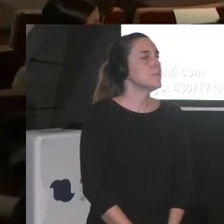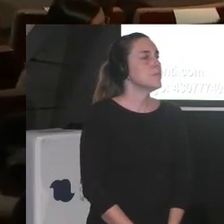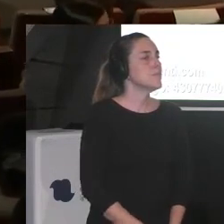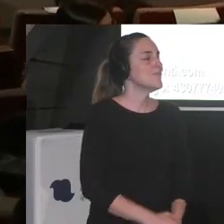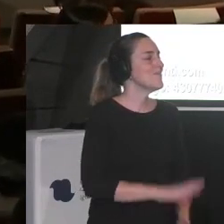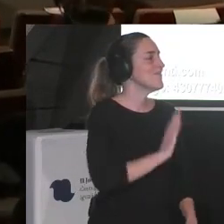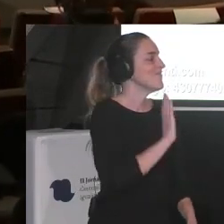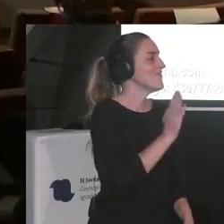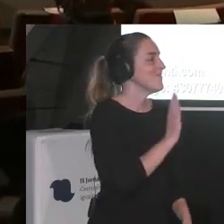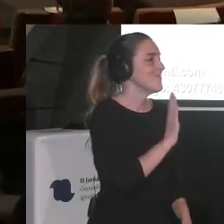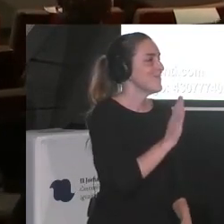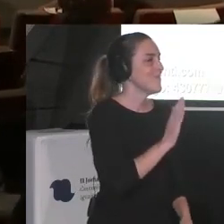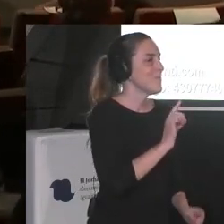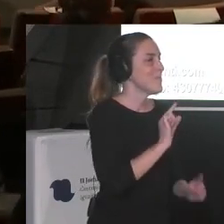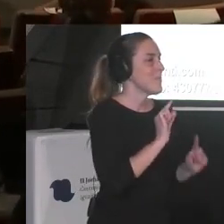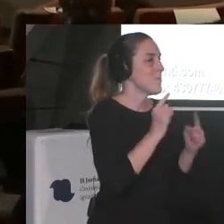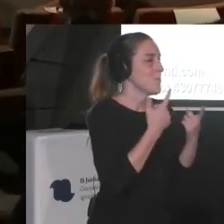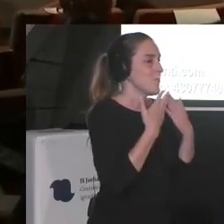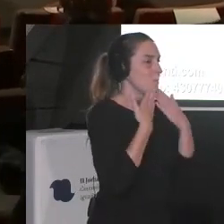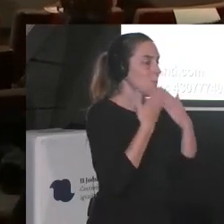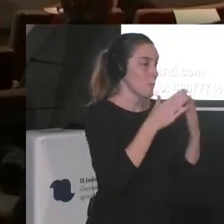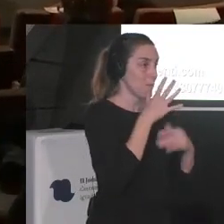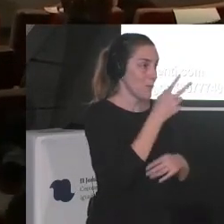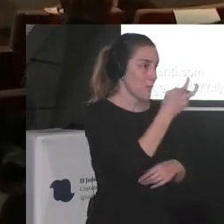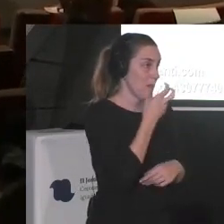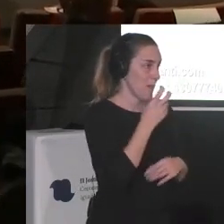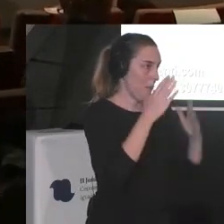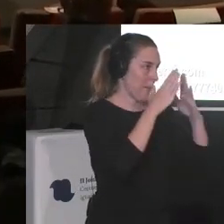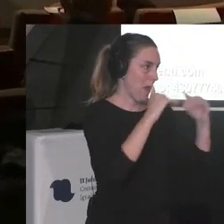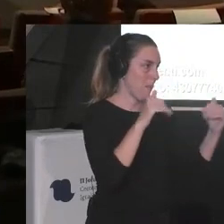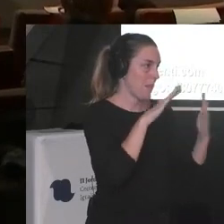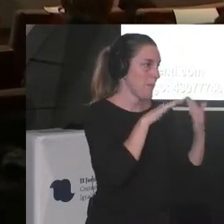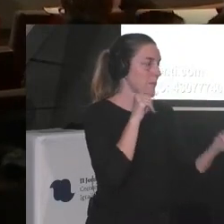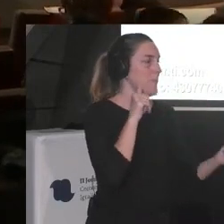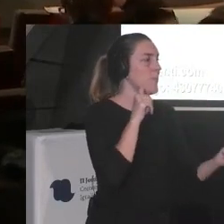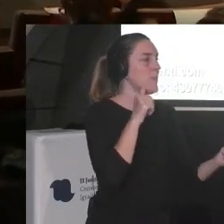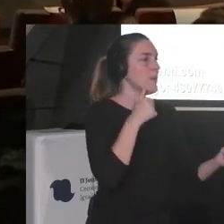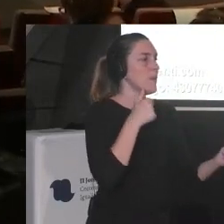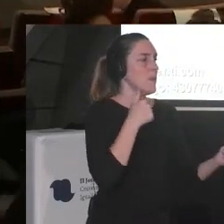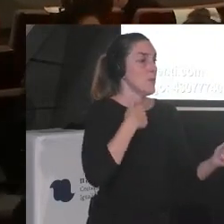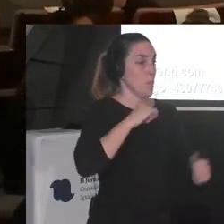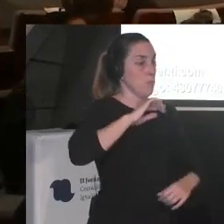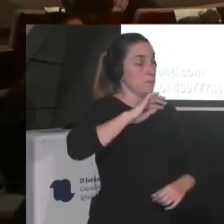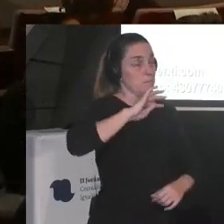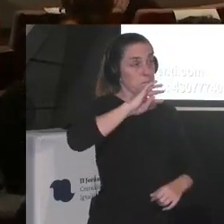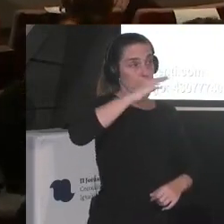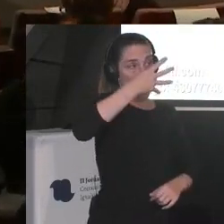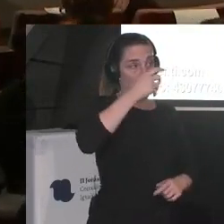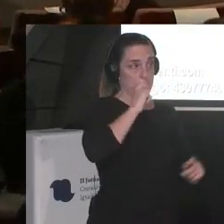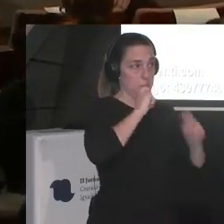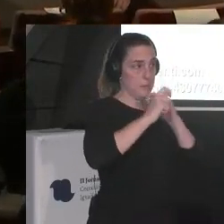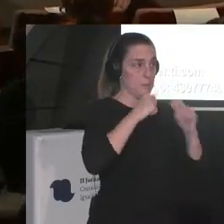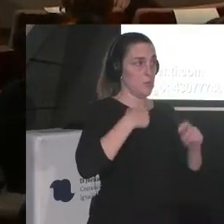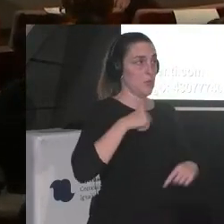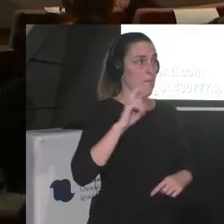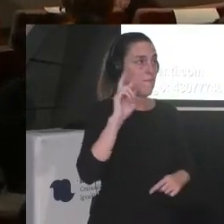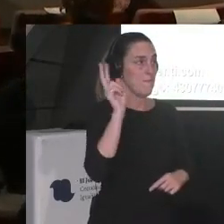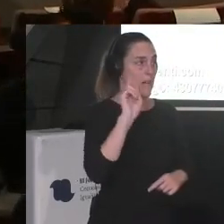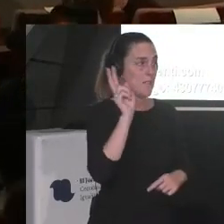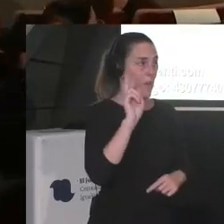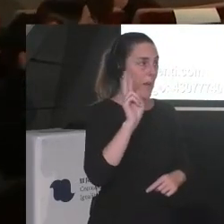hola primero pues muchas gracias por venir a la pirámide yo soy estudiante de aquí estoy en mi cuarto año y soy venezolana